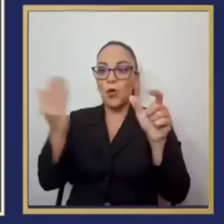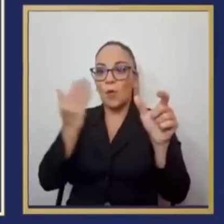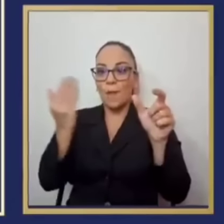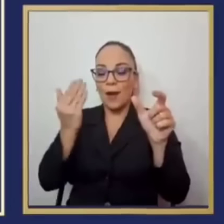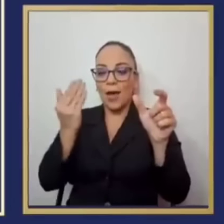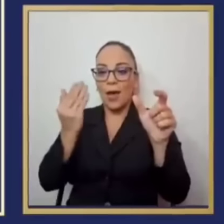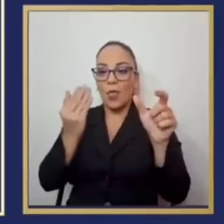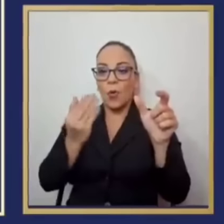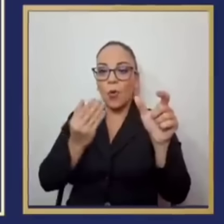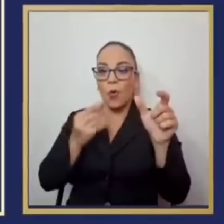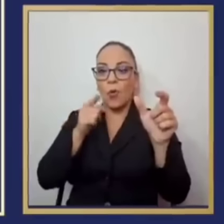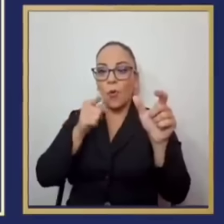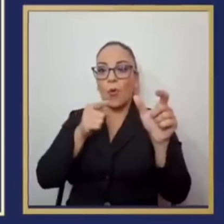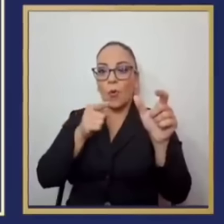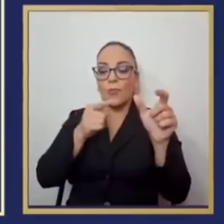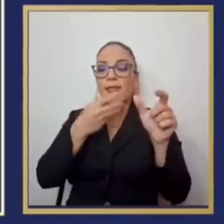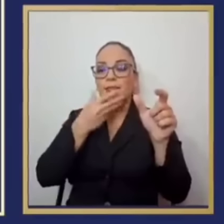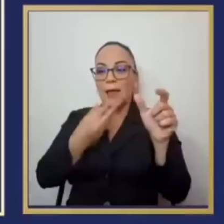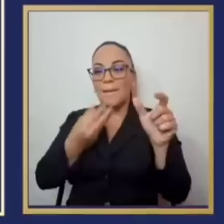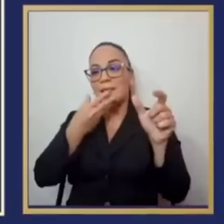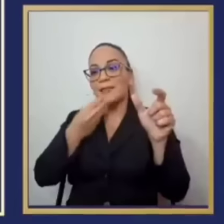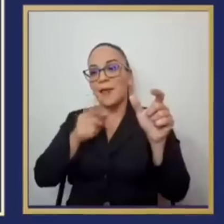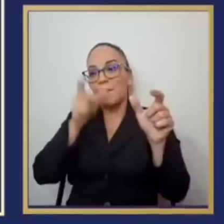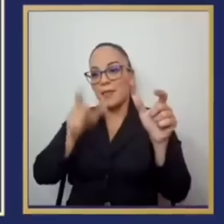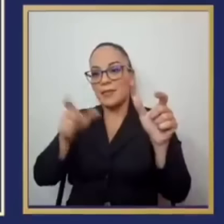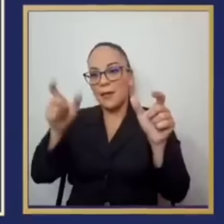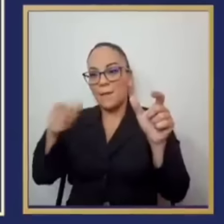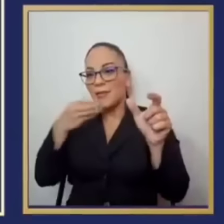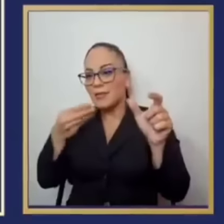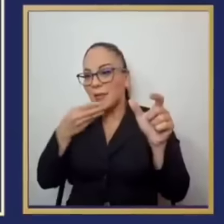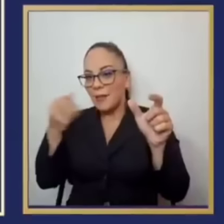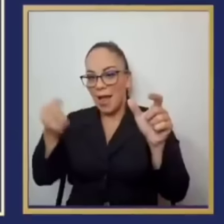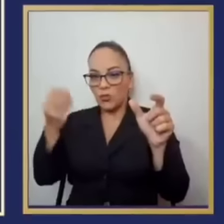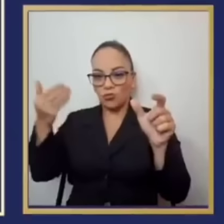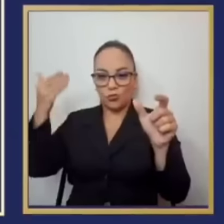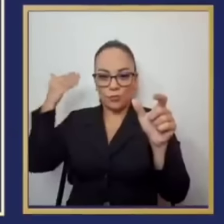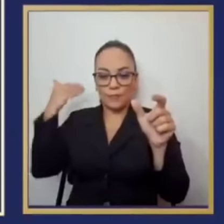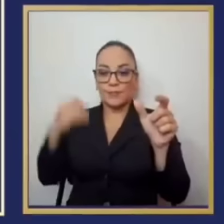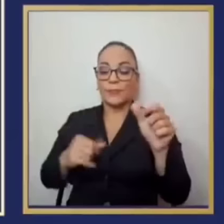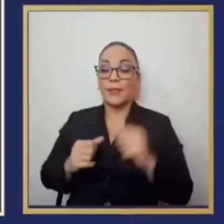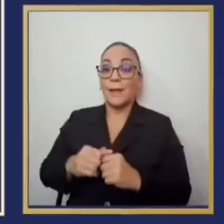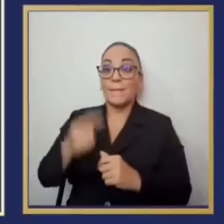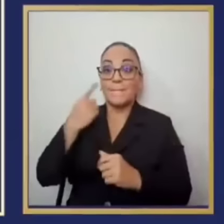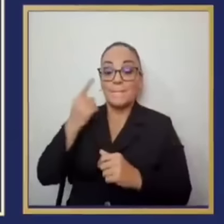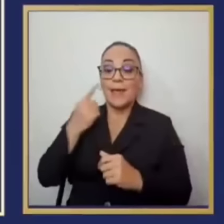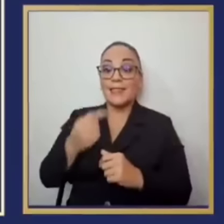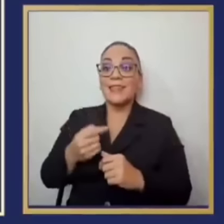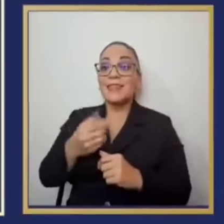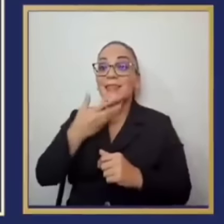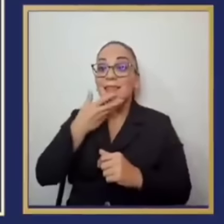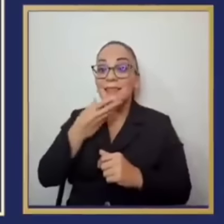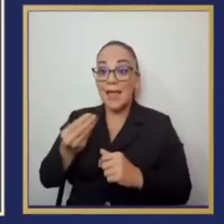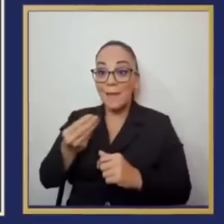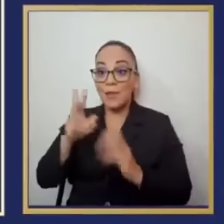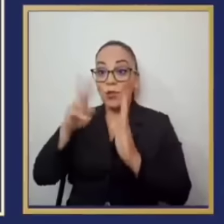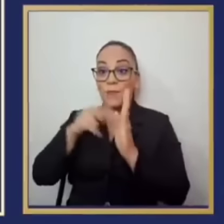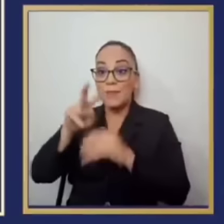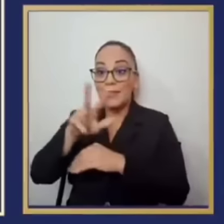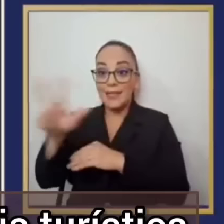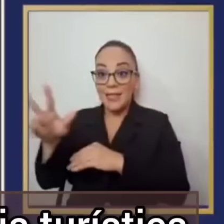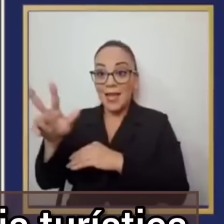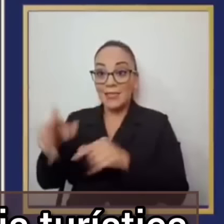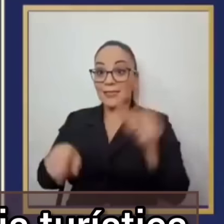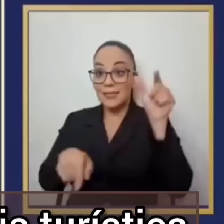de los años anteriores. El mes de diciembre de 2023 fue el mejor